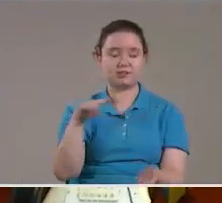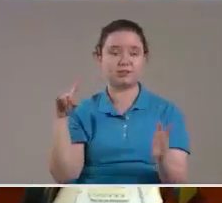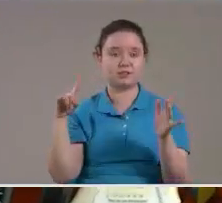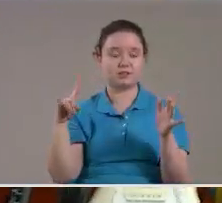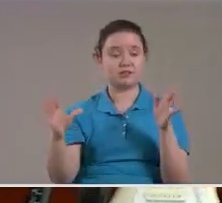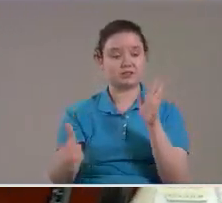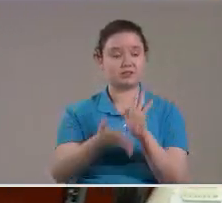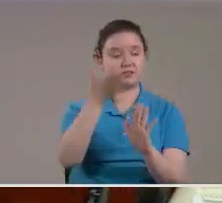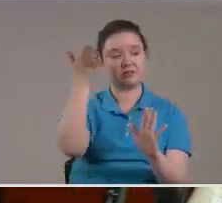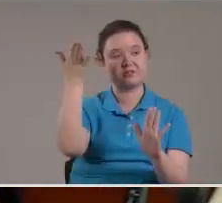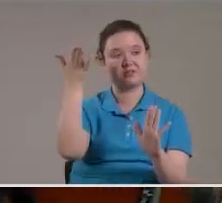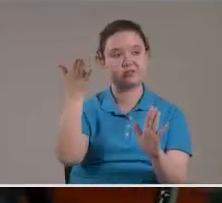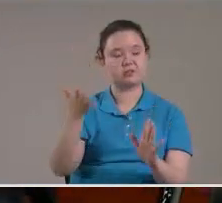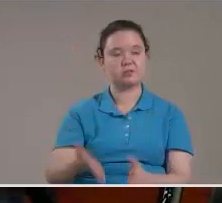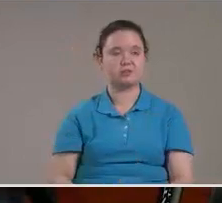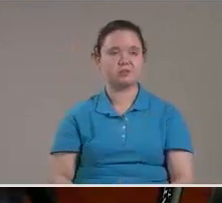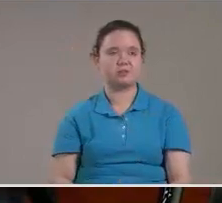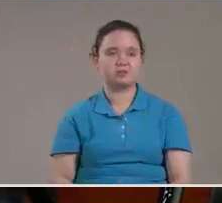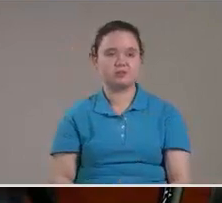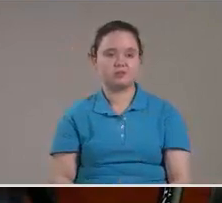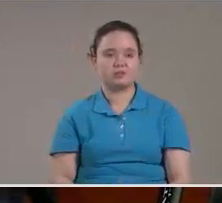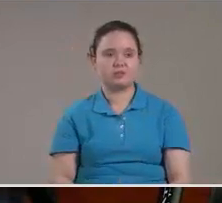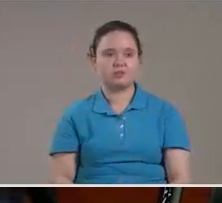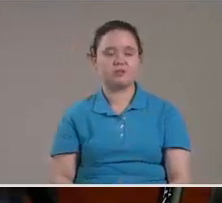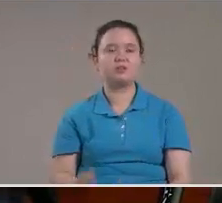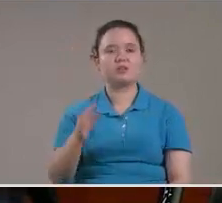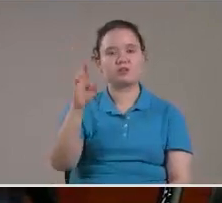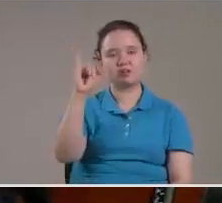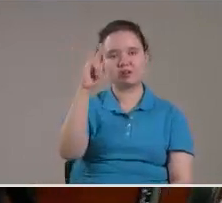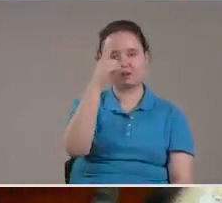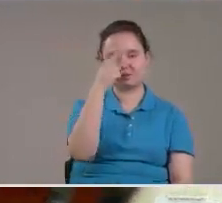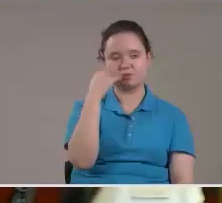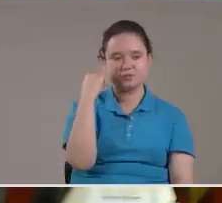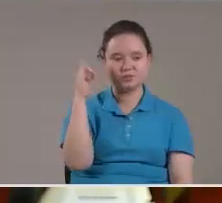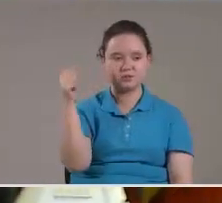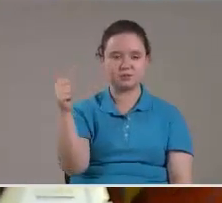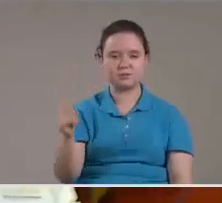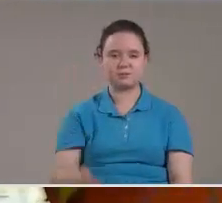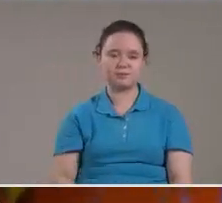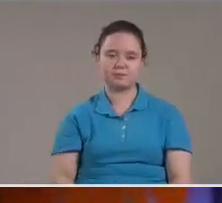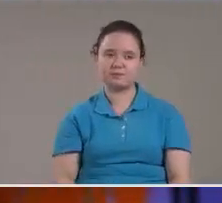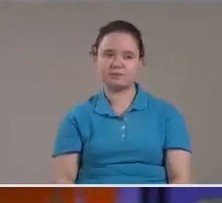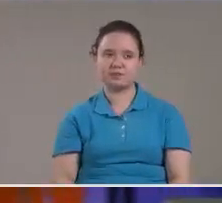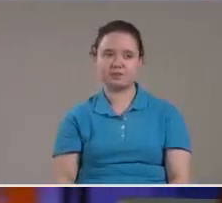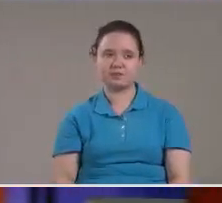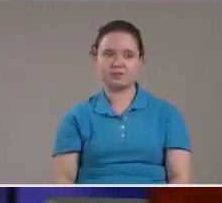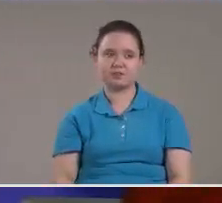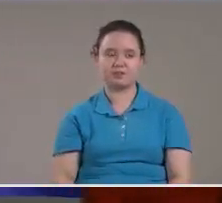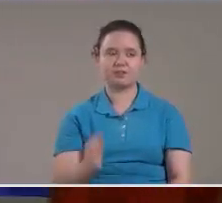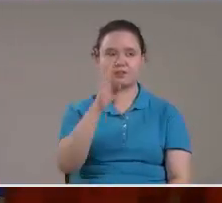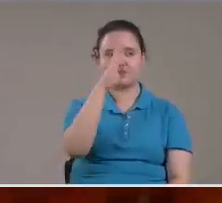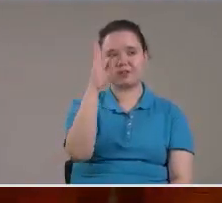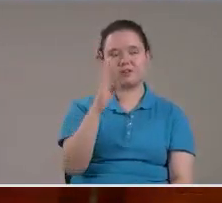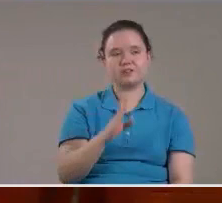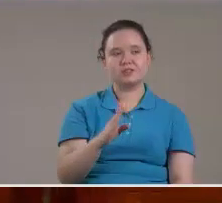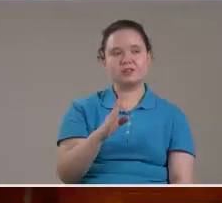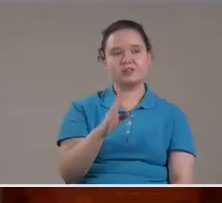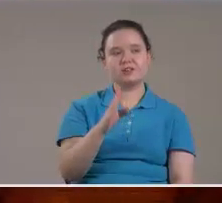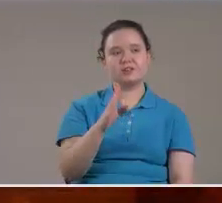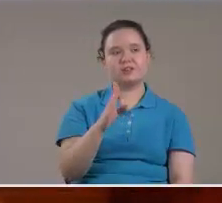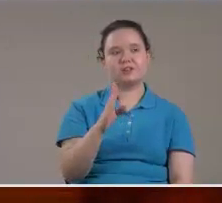¿Cuál? ¿Cuál? Rusia Gracias Sí pues Ahí está Brasil Rusia